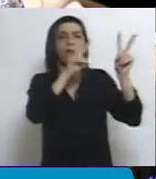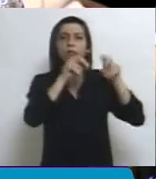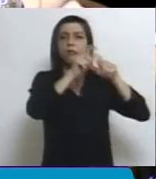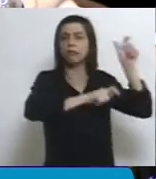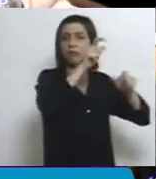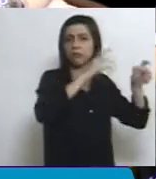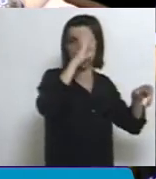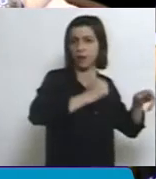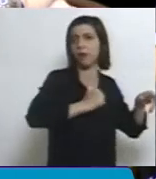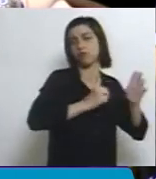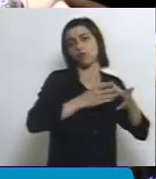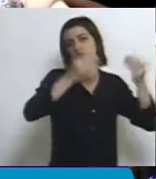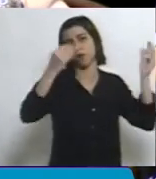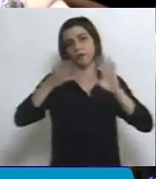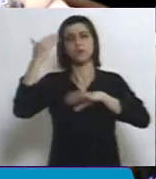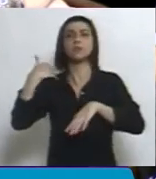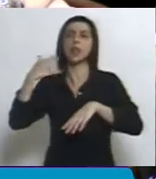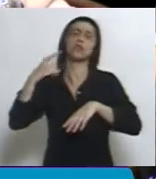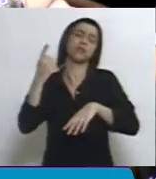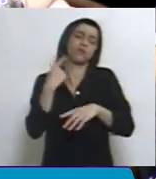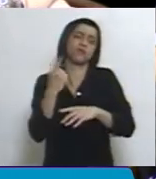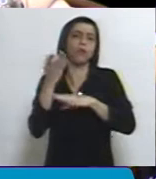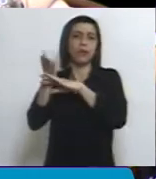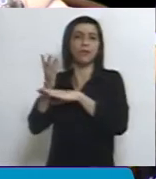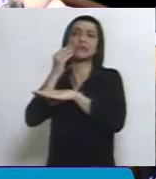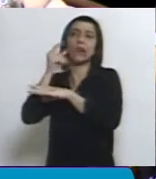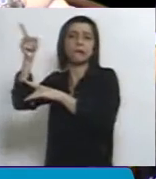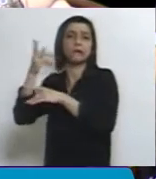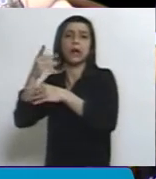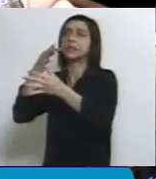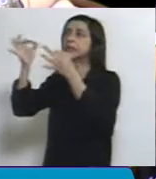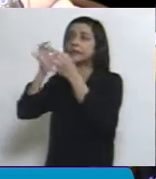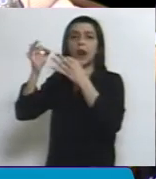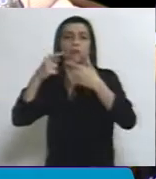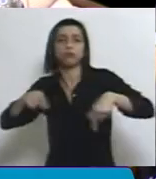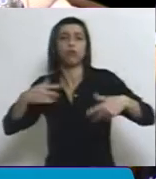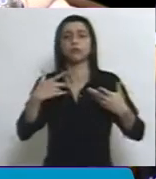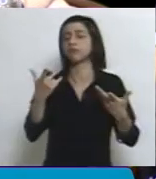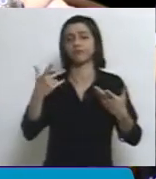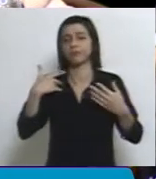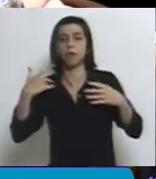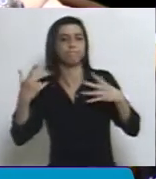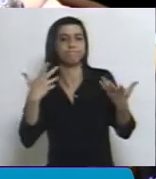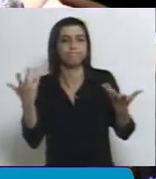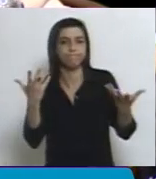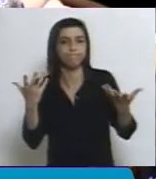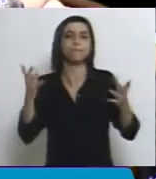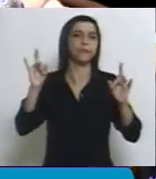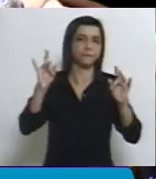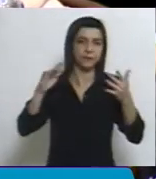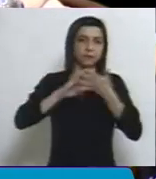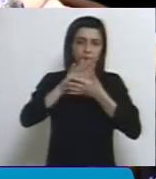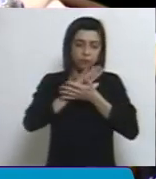el Reino Unido. Hemos planteado siempre este reconocimiento